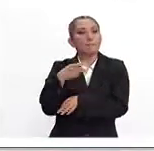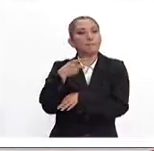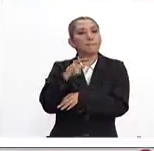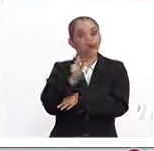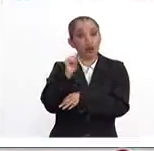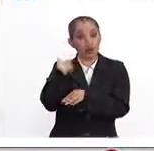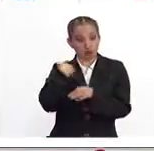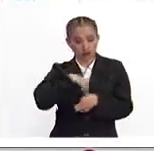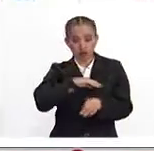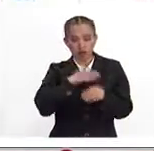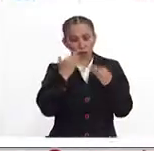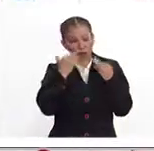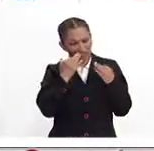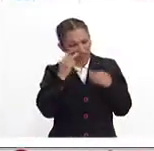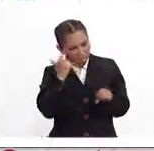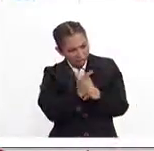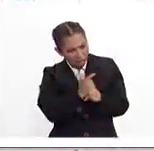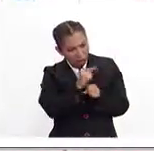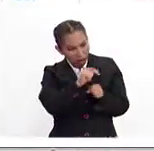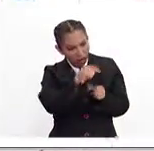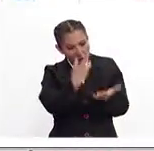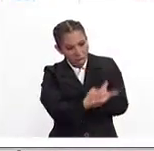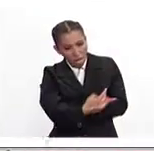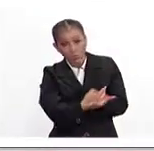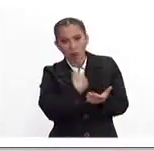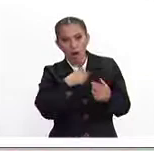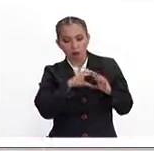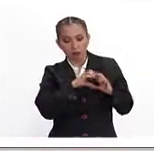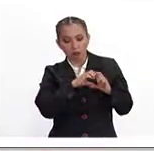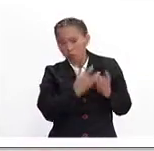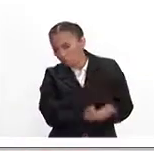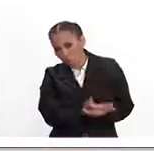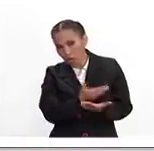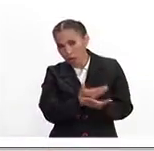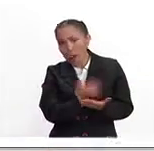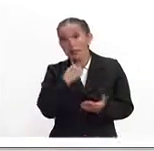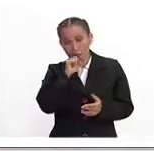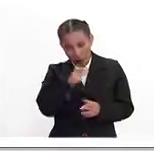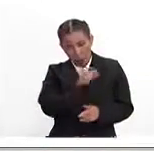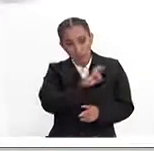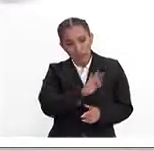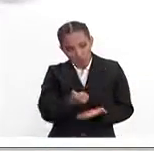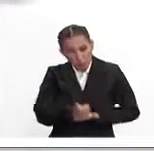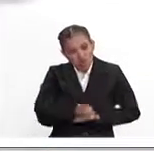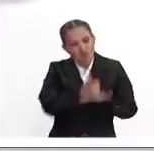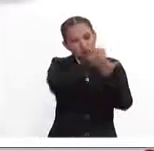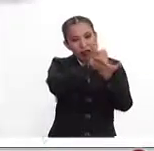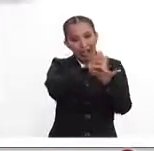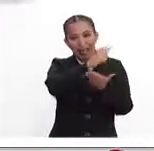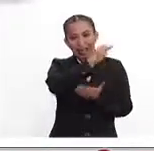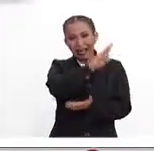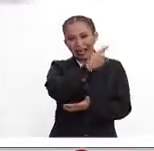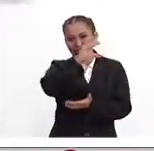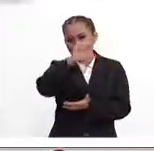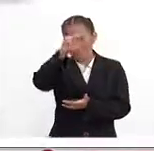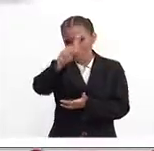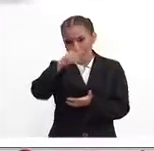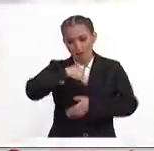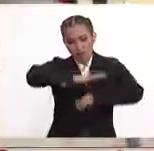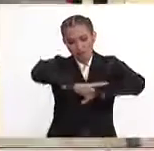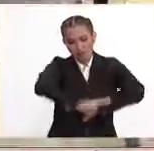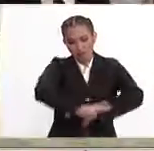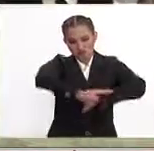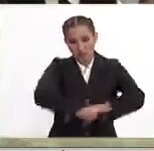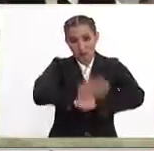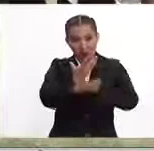somos testigos de una persona que cae en paro cardíaco, vamos a tener también la capacidad, mediante la técnica de RCP, solo con